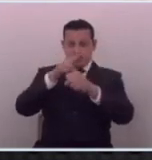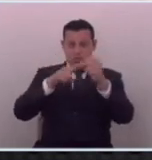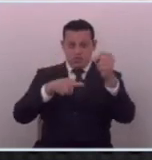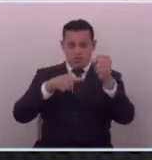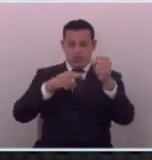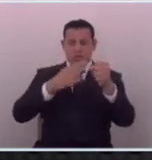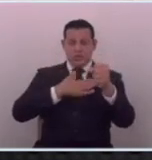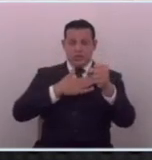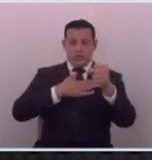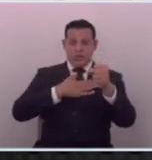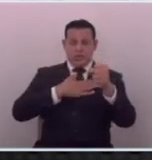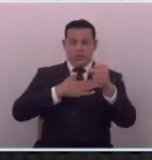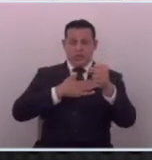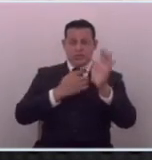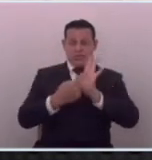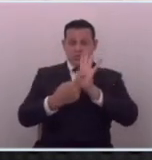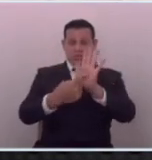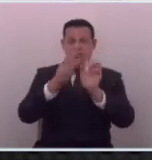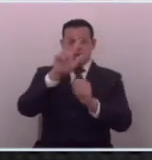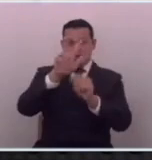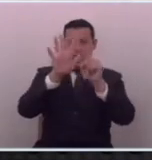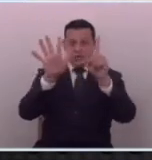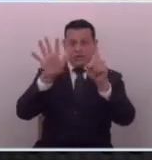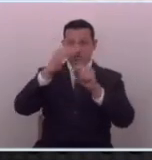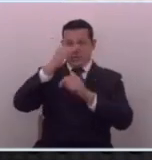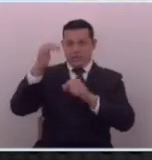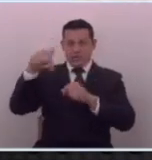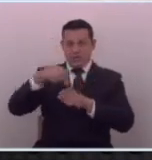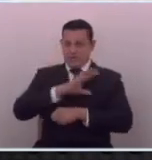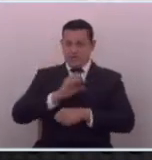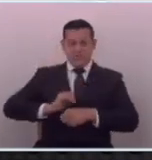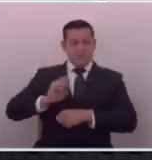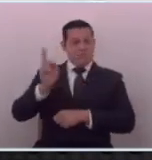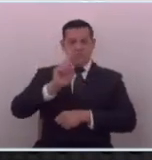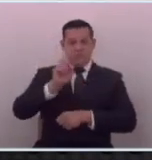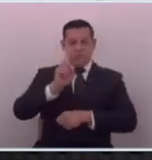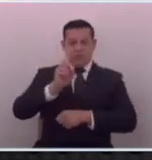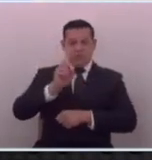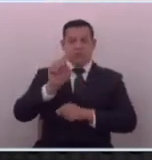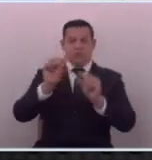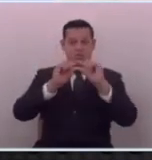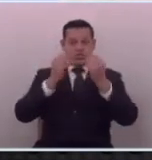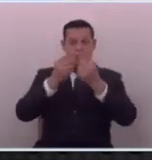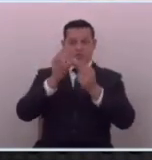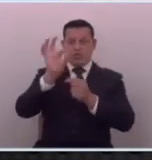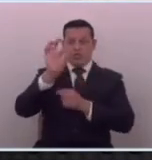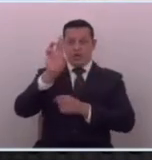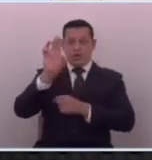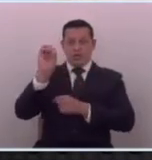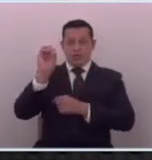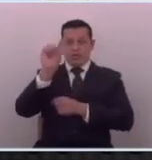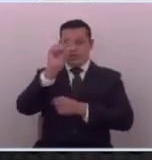que tenía Vice News estaba presente en 36 países en El Salvador ¿no saben por qué? porque la franquicia se llama El Faro